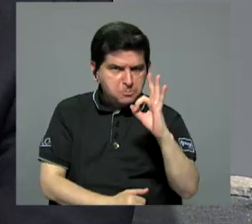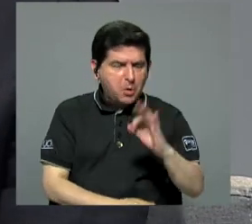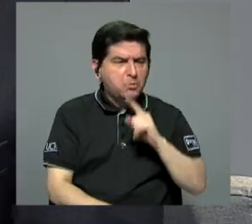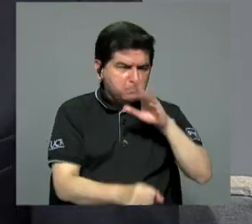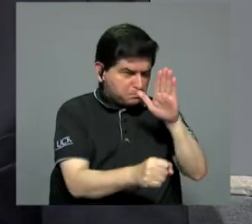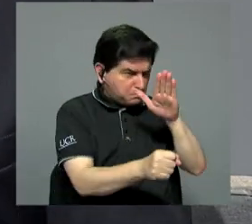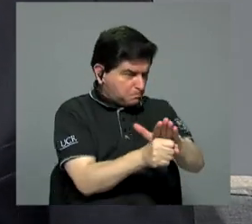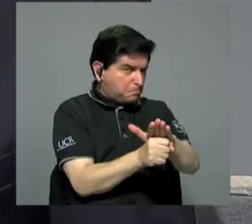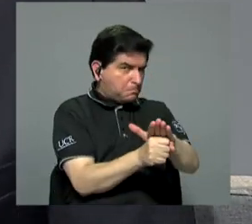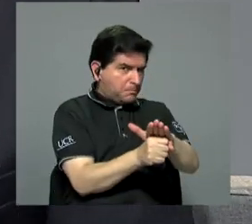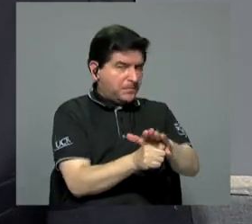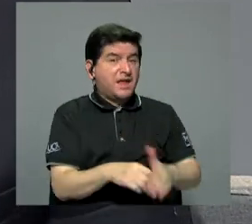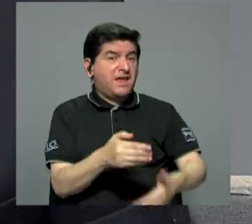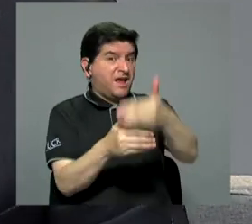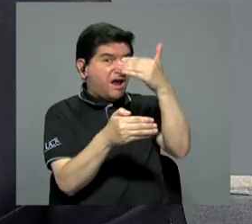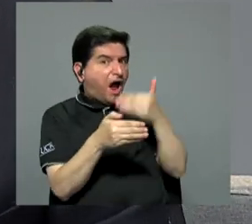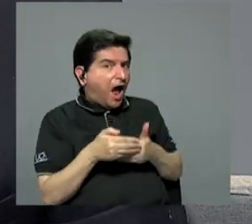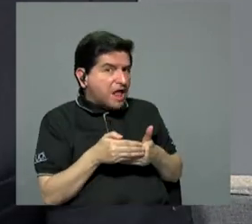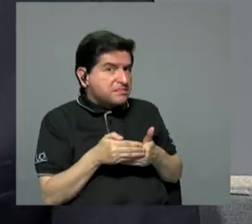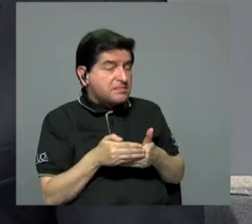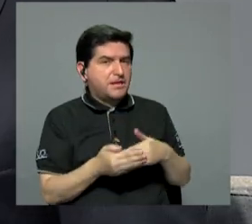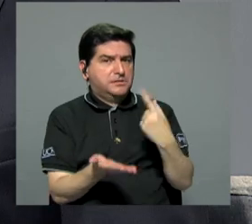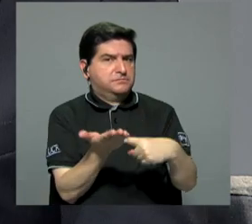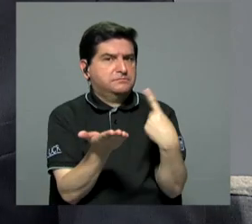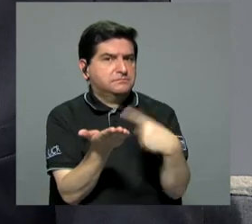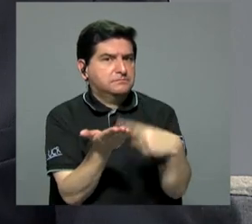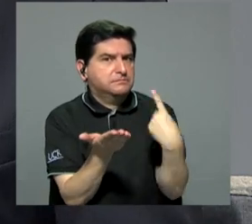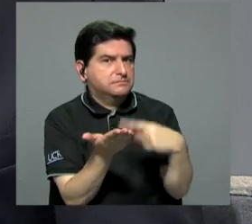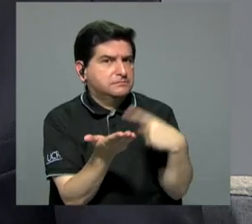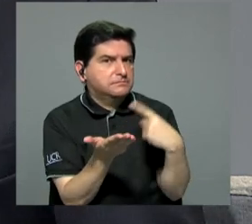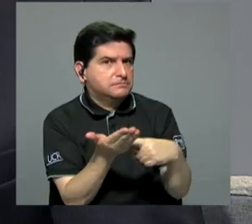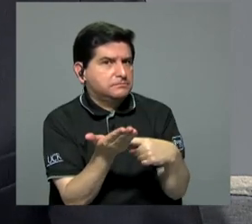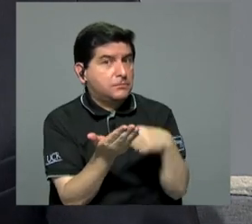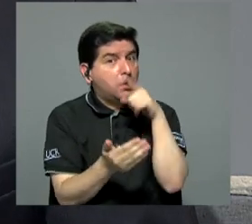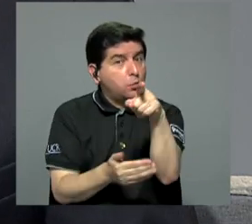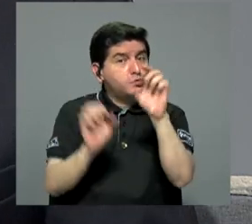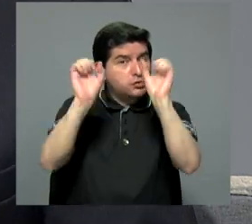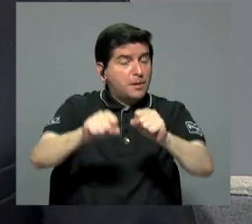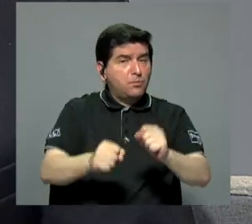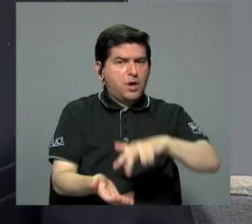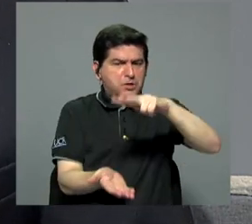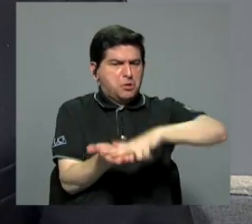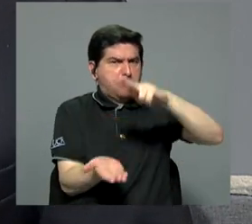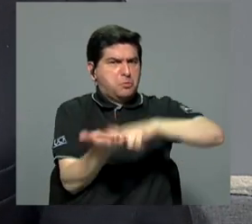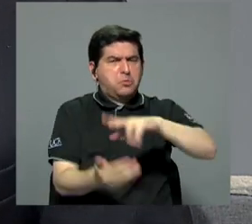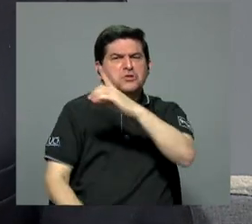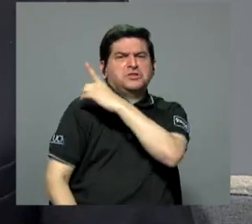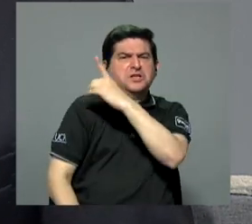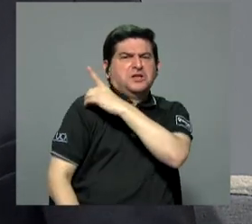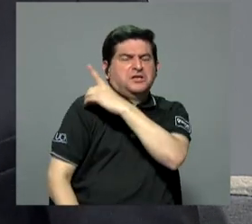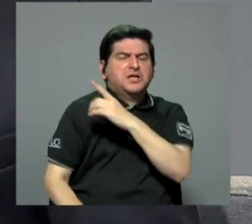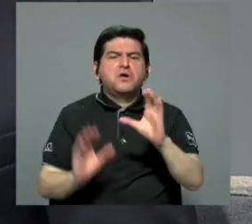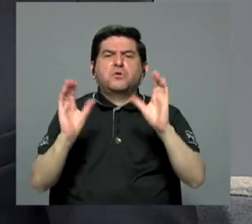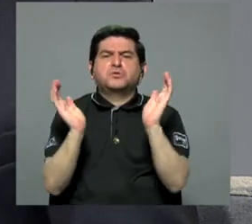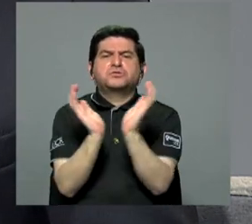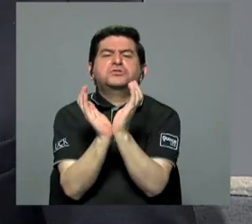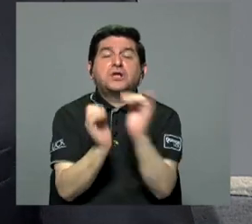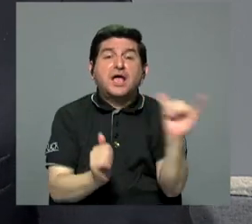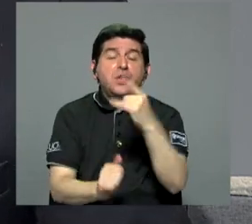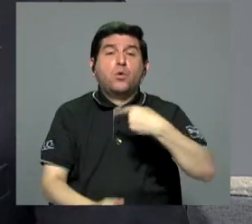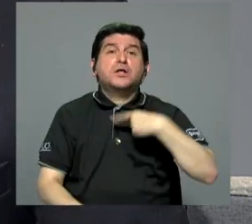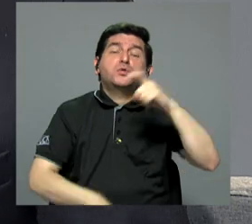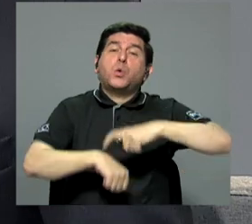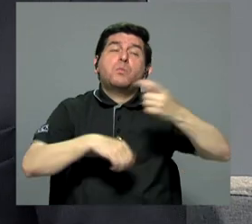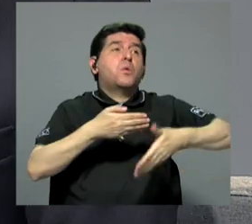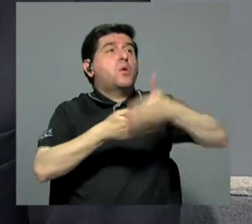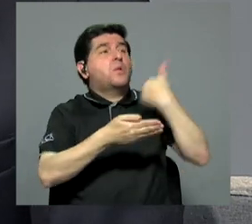aterrizado y antes de ponerlo a discusión, usted logra el aval de los directivos de la Caja, como había logrado